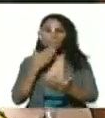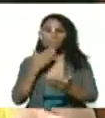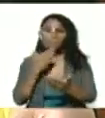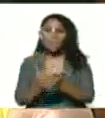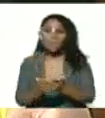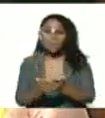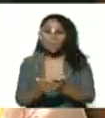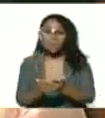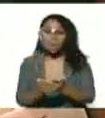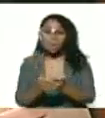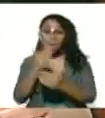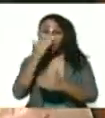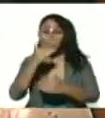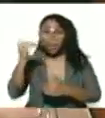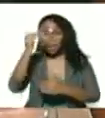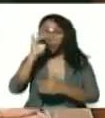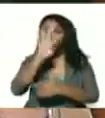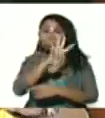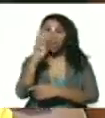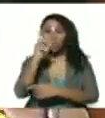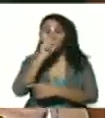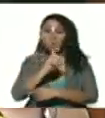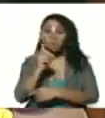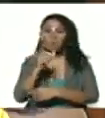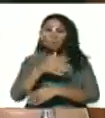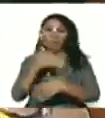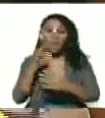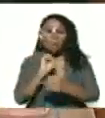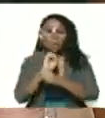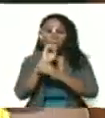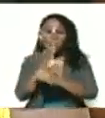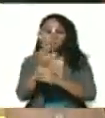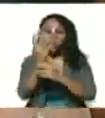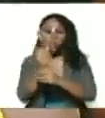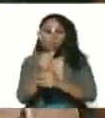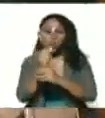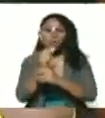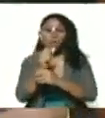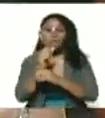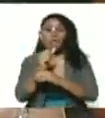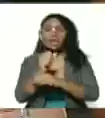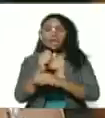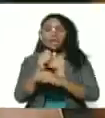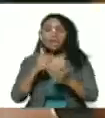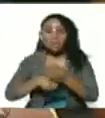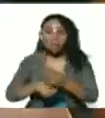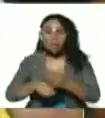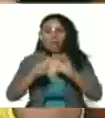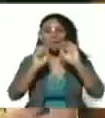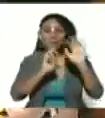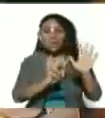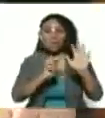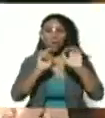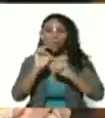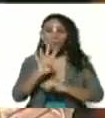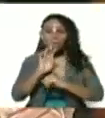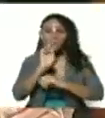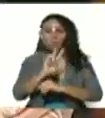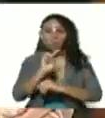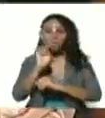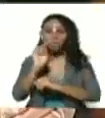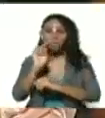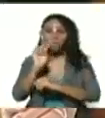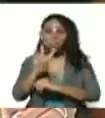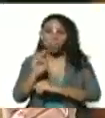si eres mayor de 40 años que envíes tu número de cédula al 74224 para inmediatamente ser